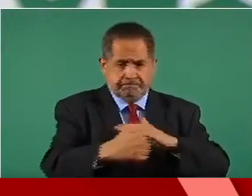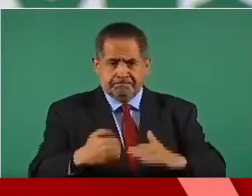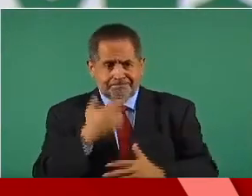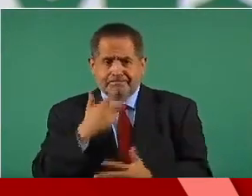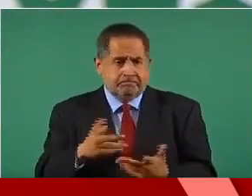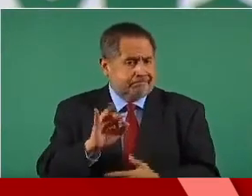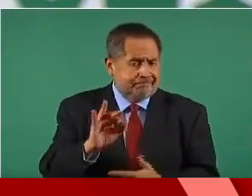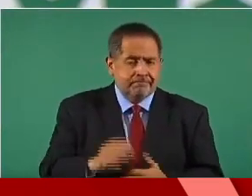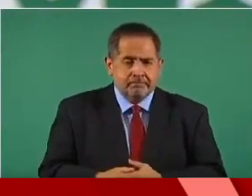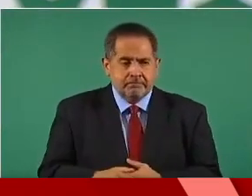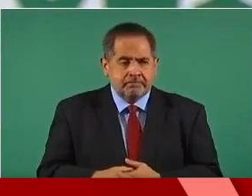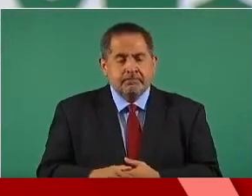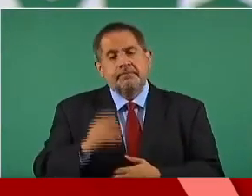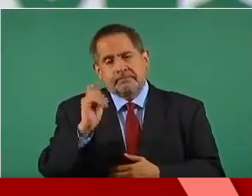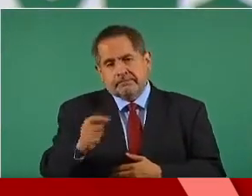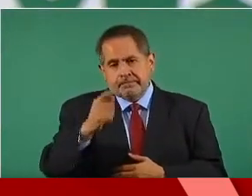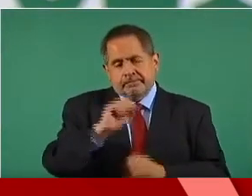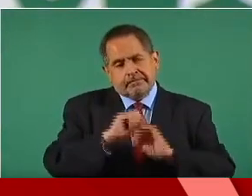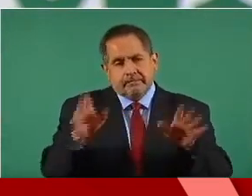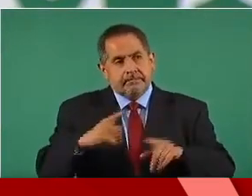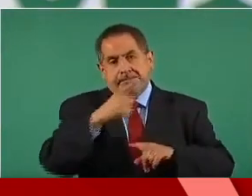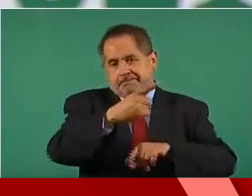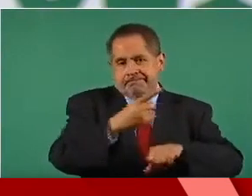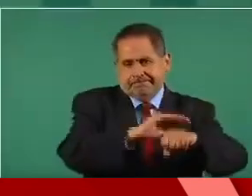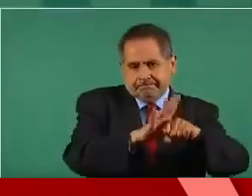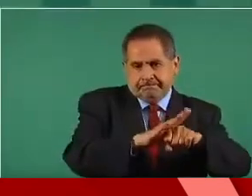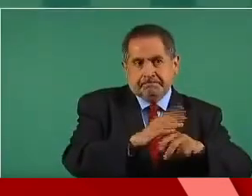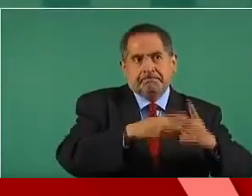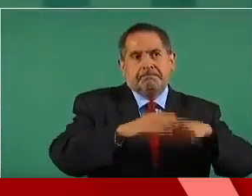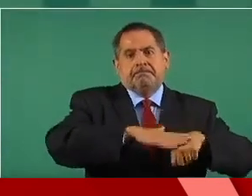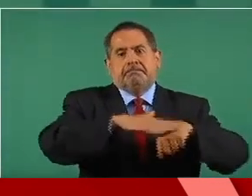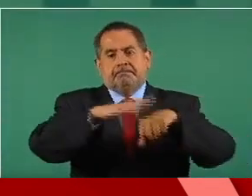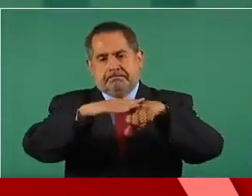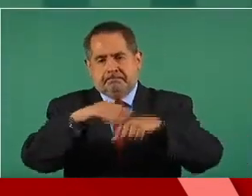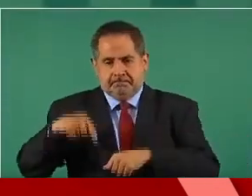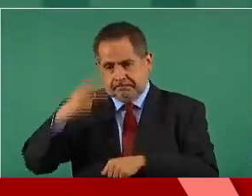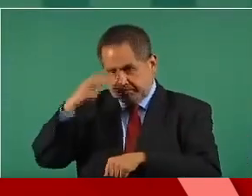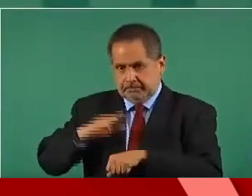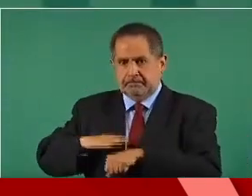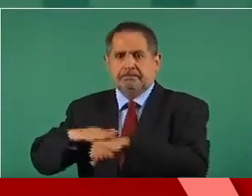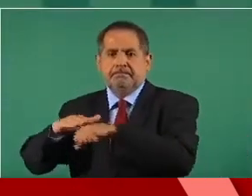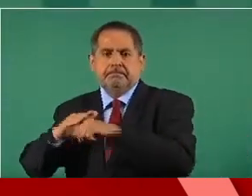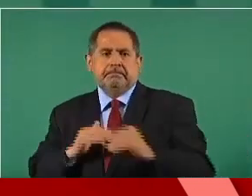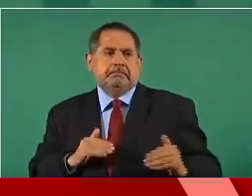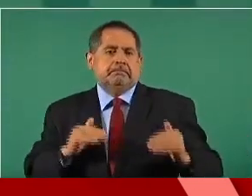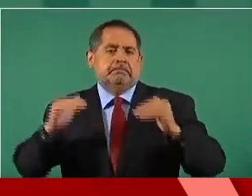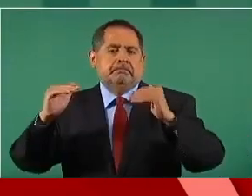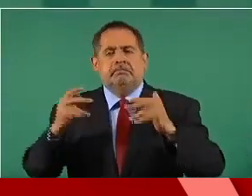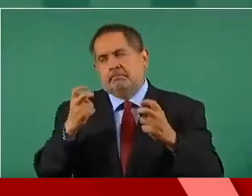los contagios que crecieron, tanto allá como acá, nos dificultó en este